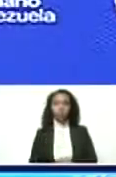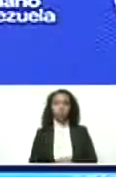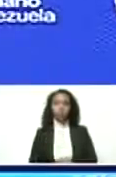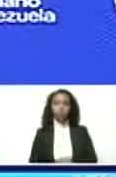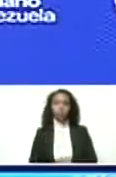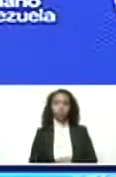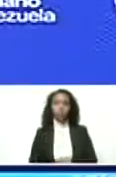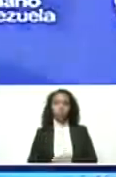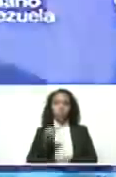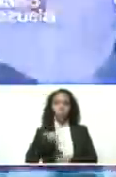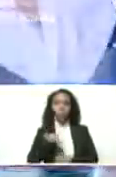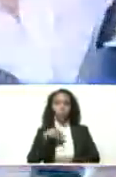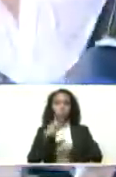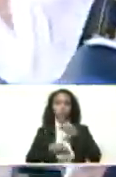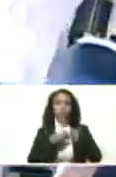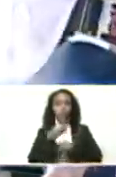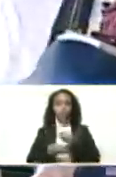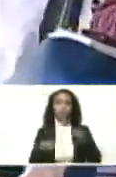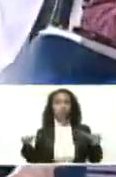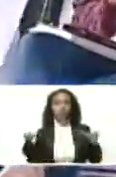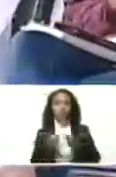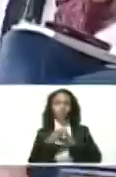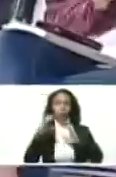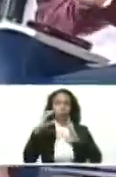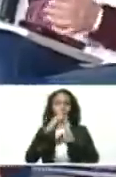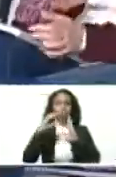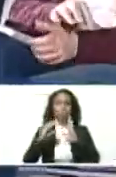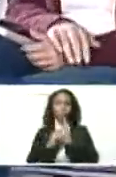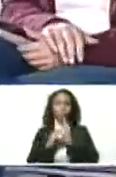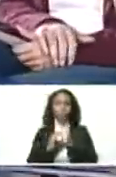Hoy hubo una reunión de la OPEC Plus.